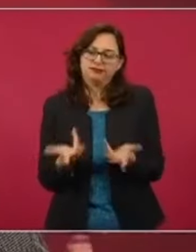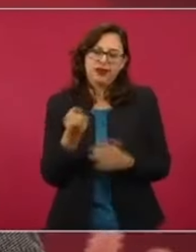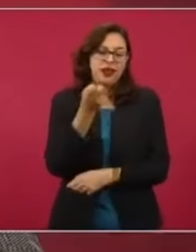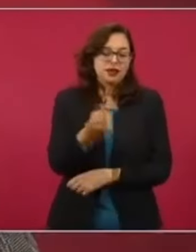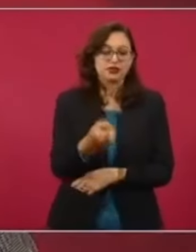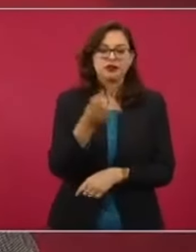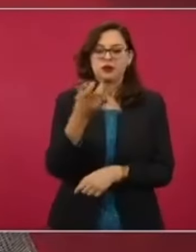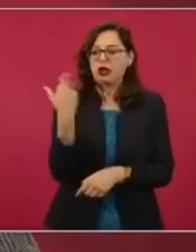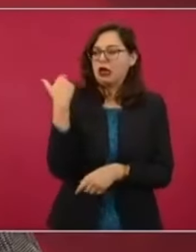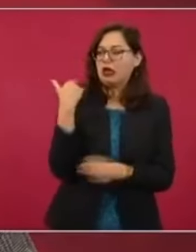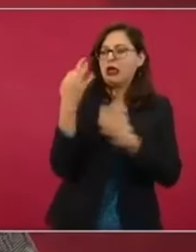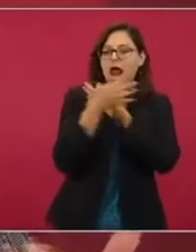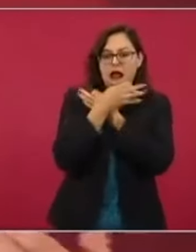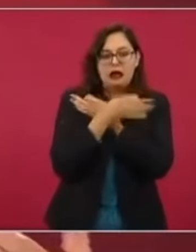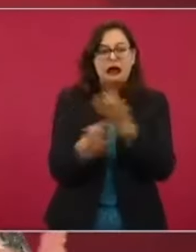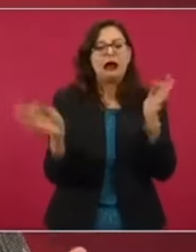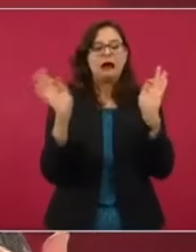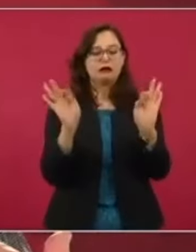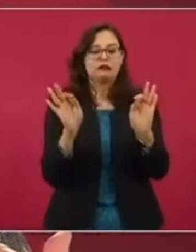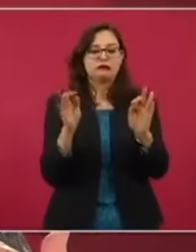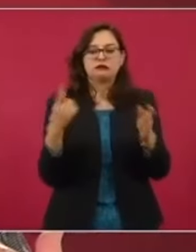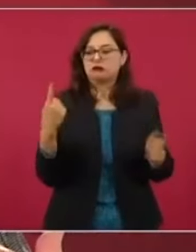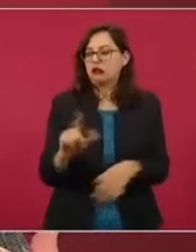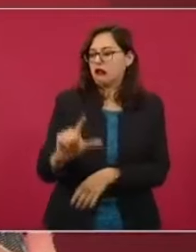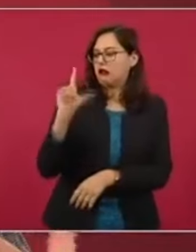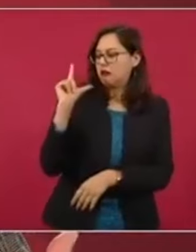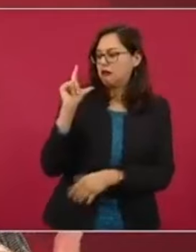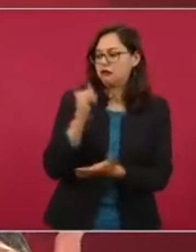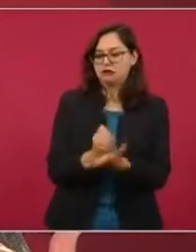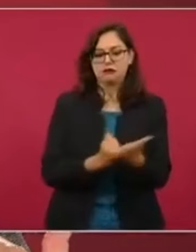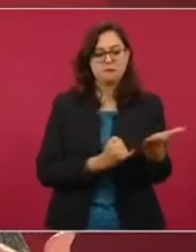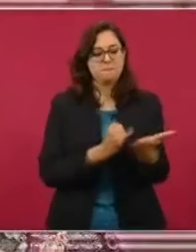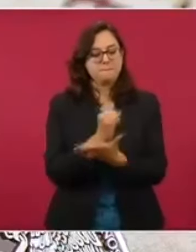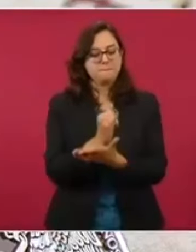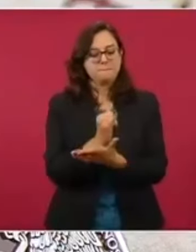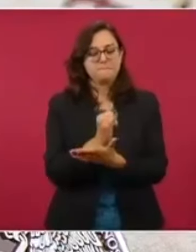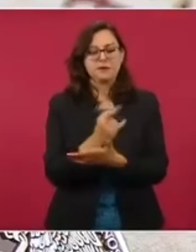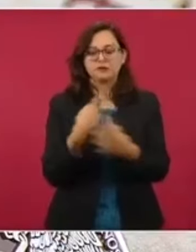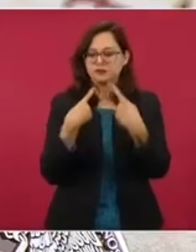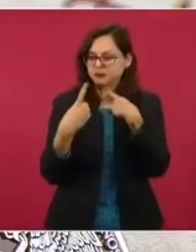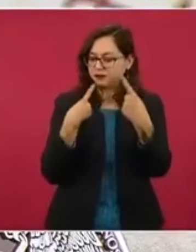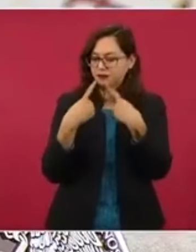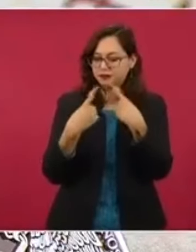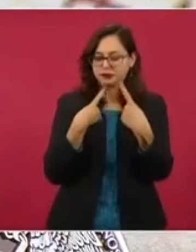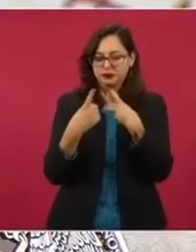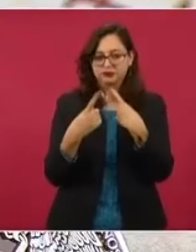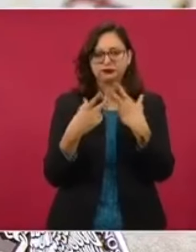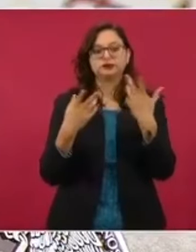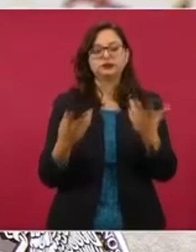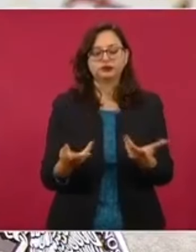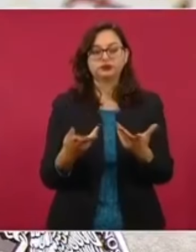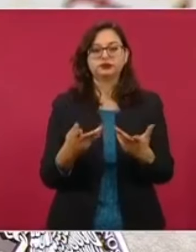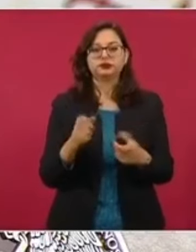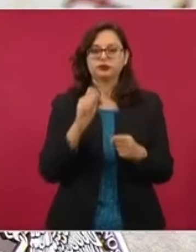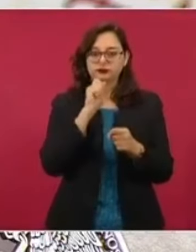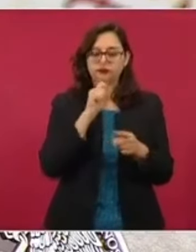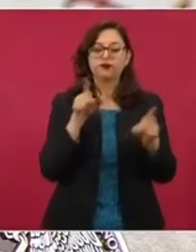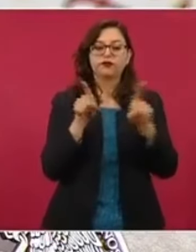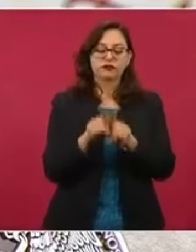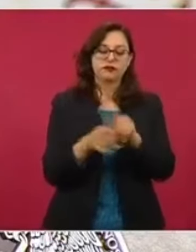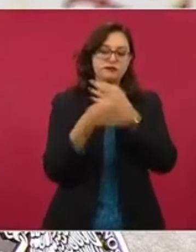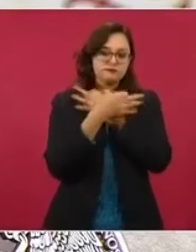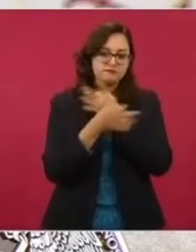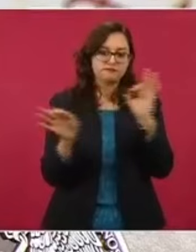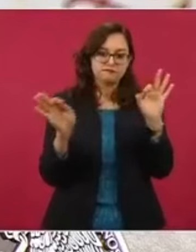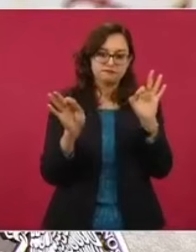tomó a partir, si no me equivoco, de este lunes pasado, de este fin de semana, y que el viernes se dio a conocer, y